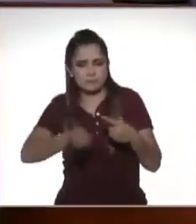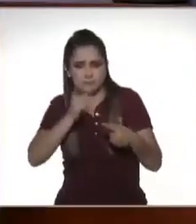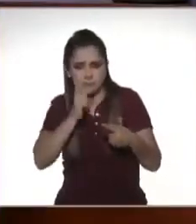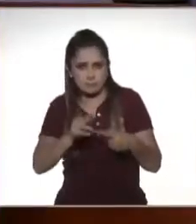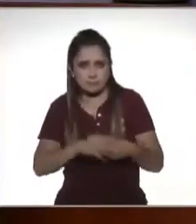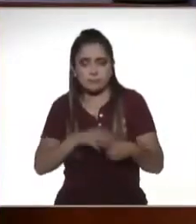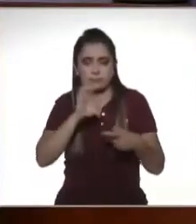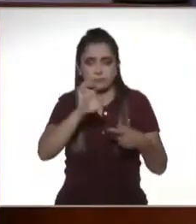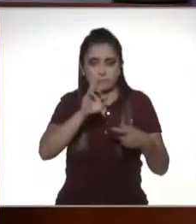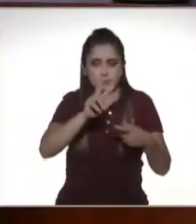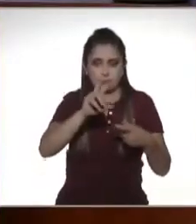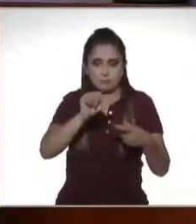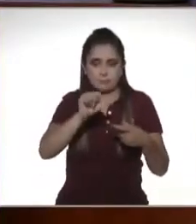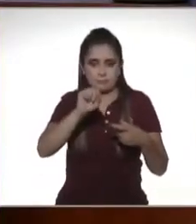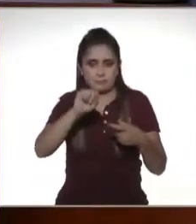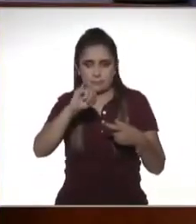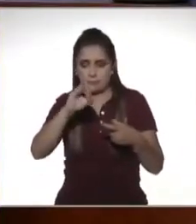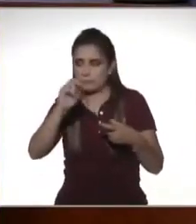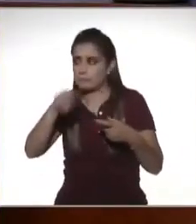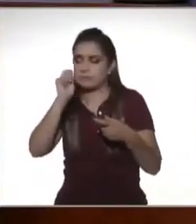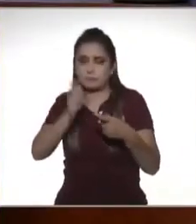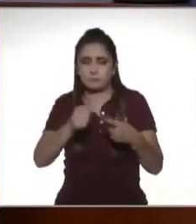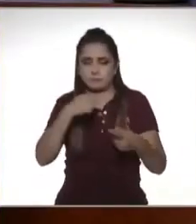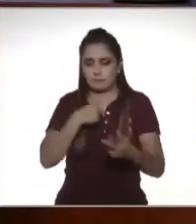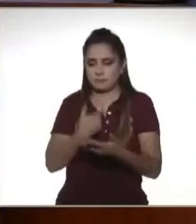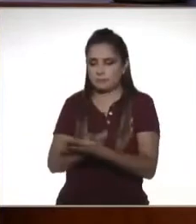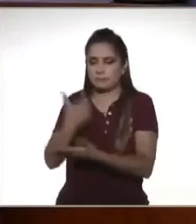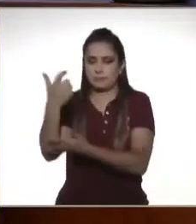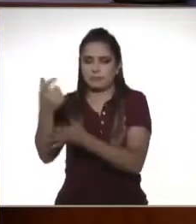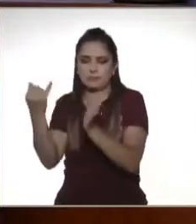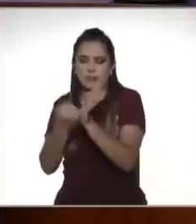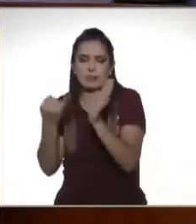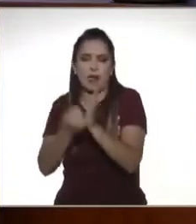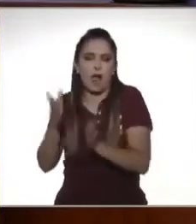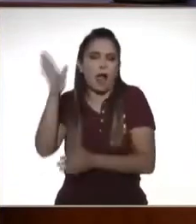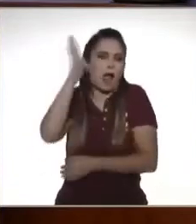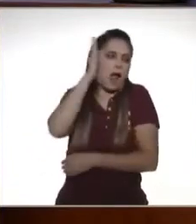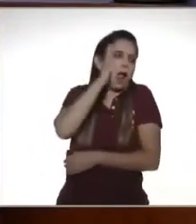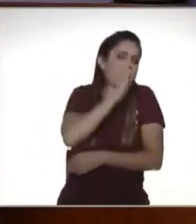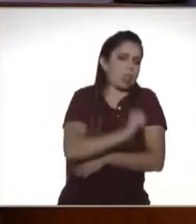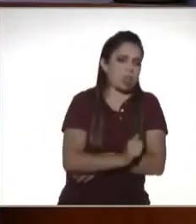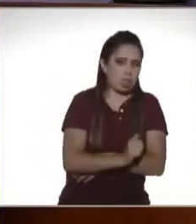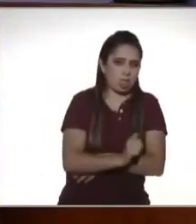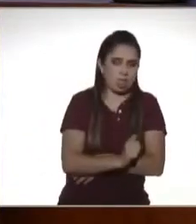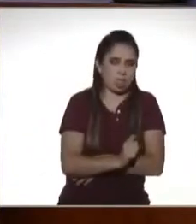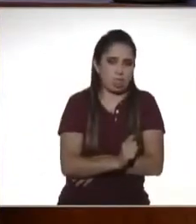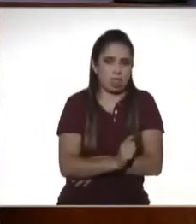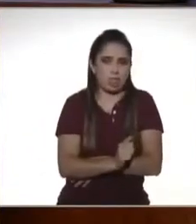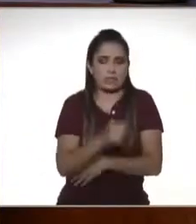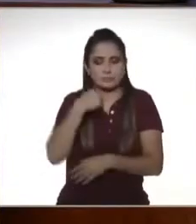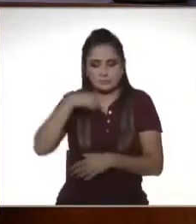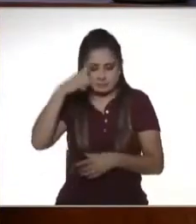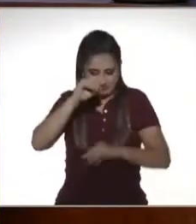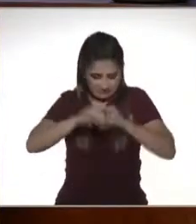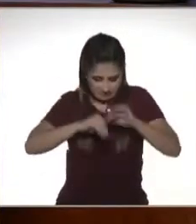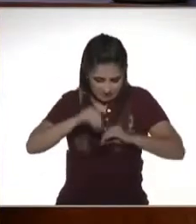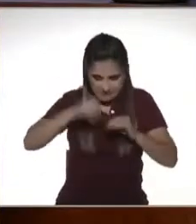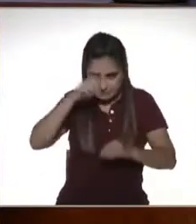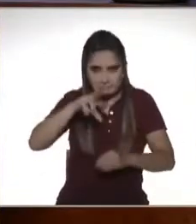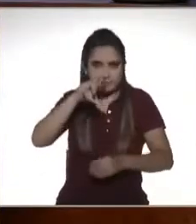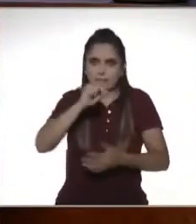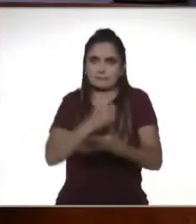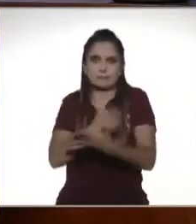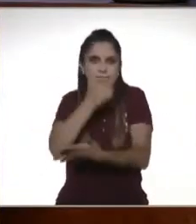cuando hablamos de evasión pues es el no pagar el impuesto ¿no? el buscar la manera de no hacer un pago